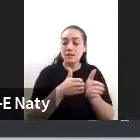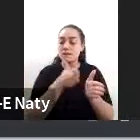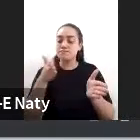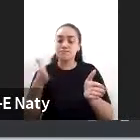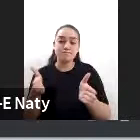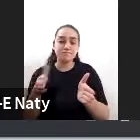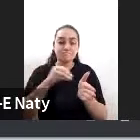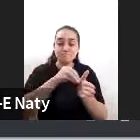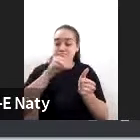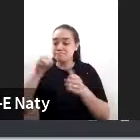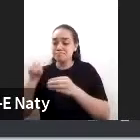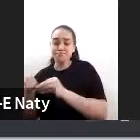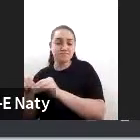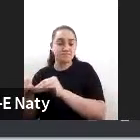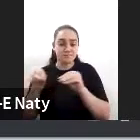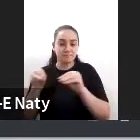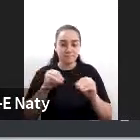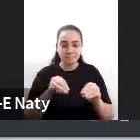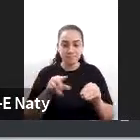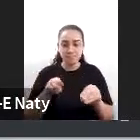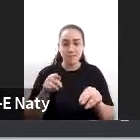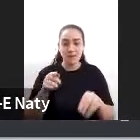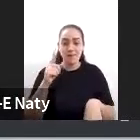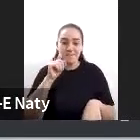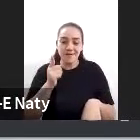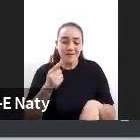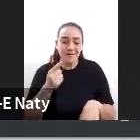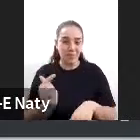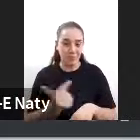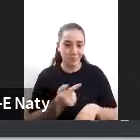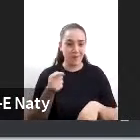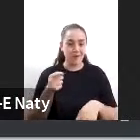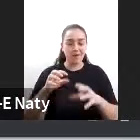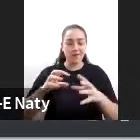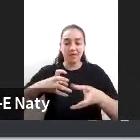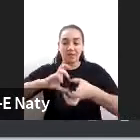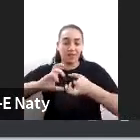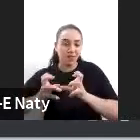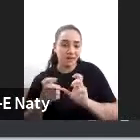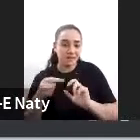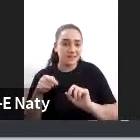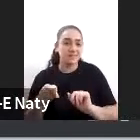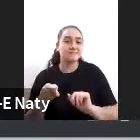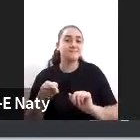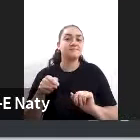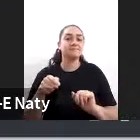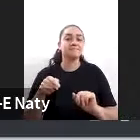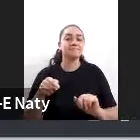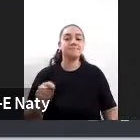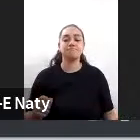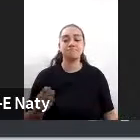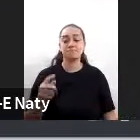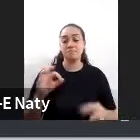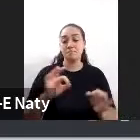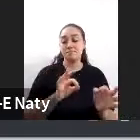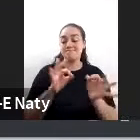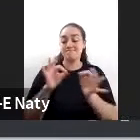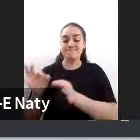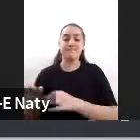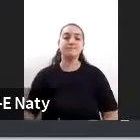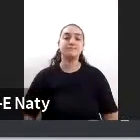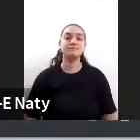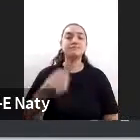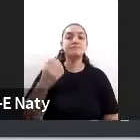ningún riesgo de que se desarme ni que pueda cumplir ningún riesgo en el traslado Anabel querida